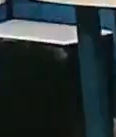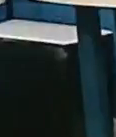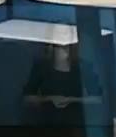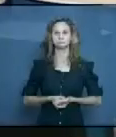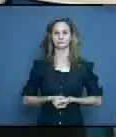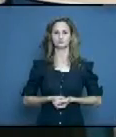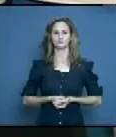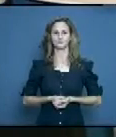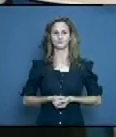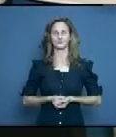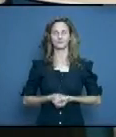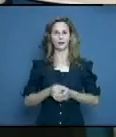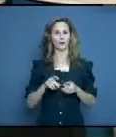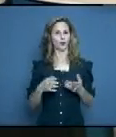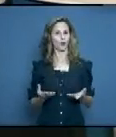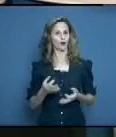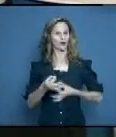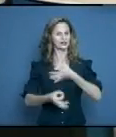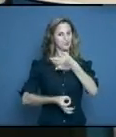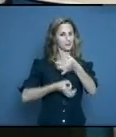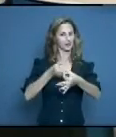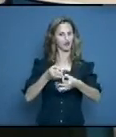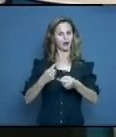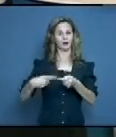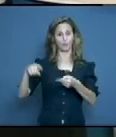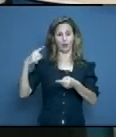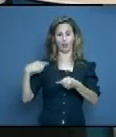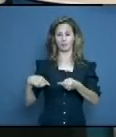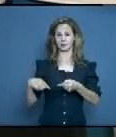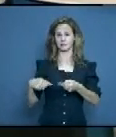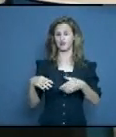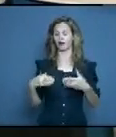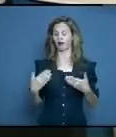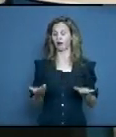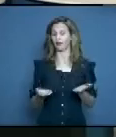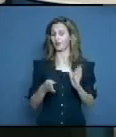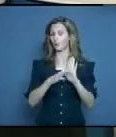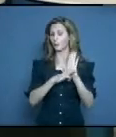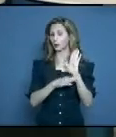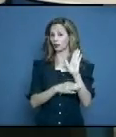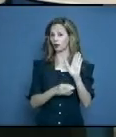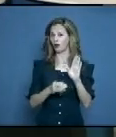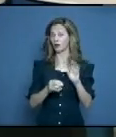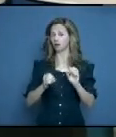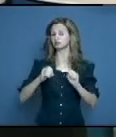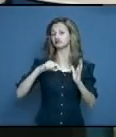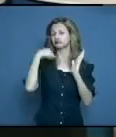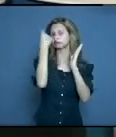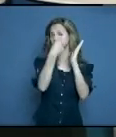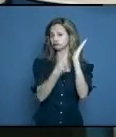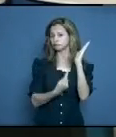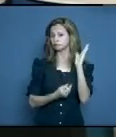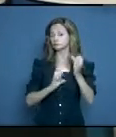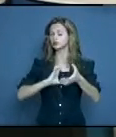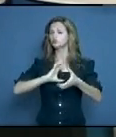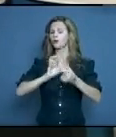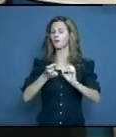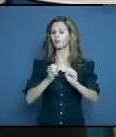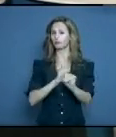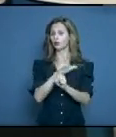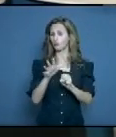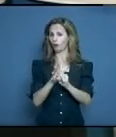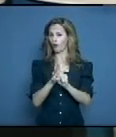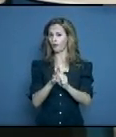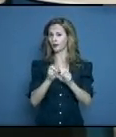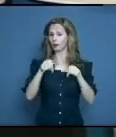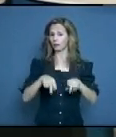Y bueno, ayer hablábamos de la calificación de muy compleja de la situación con respecto al enfrentamiento a la COVID-19 en